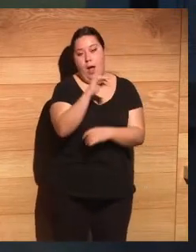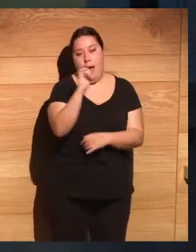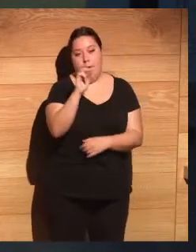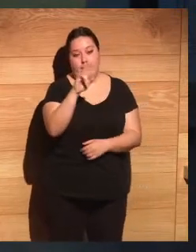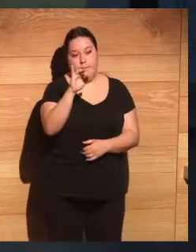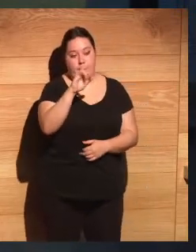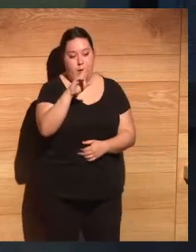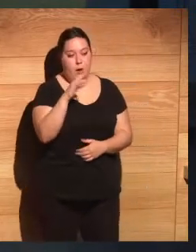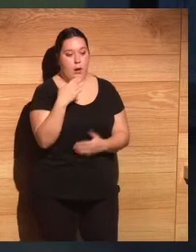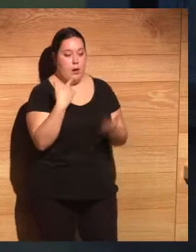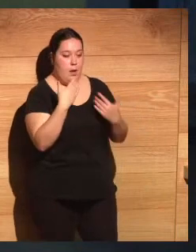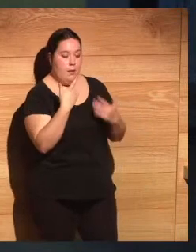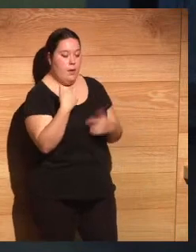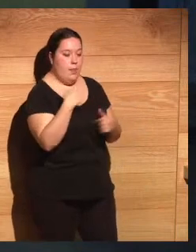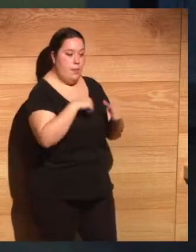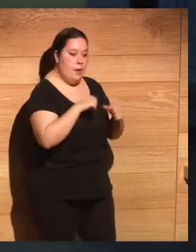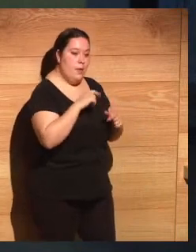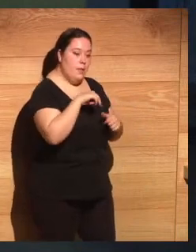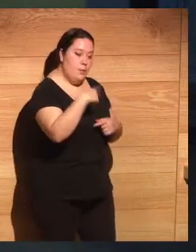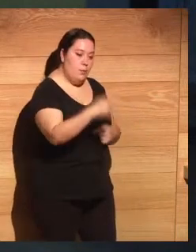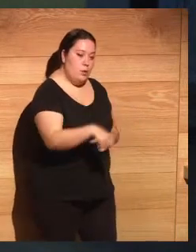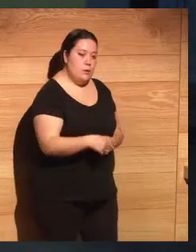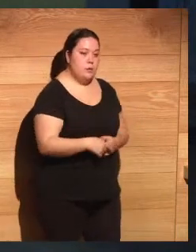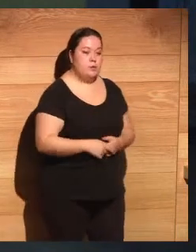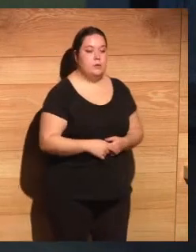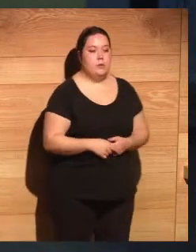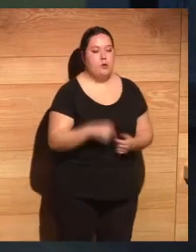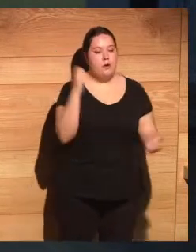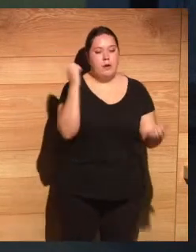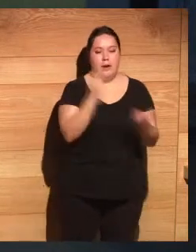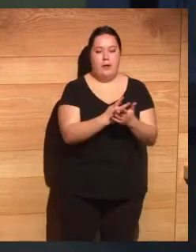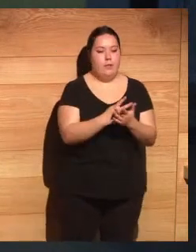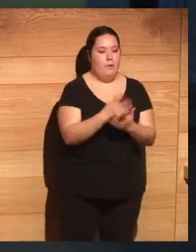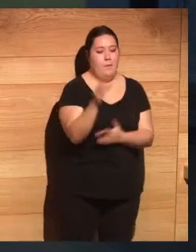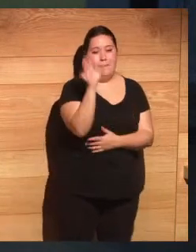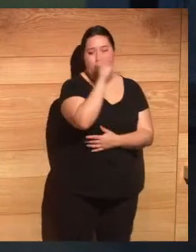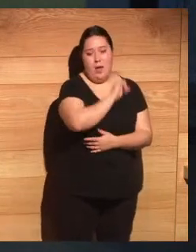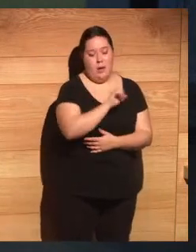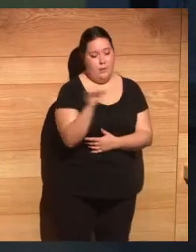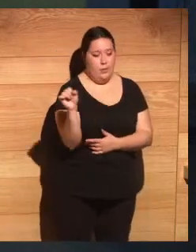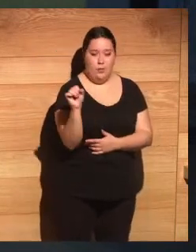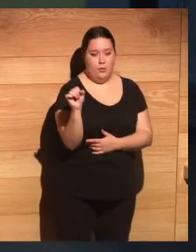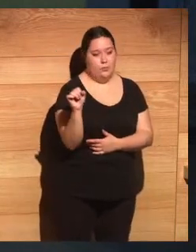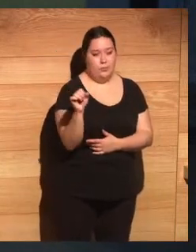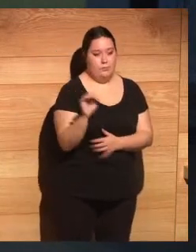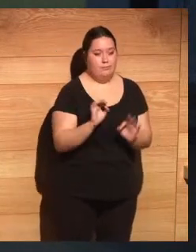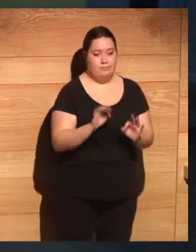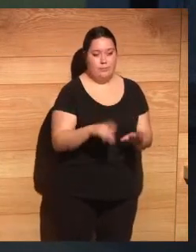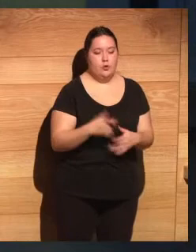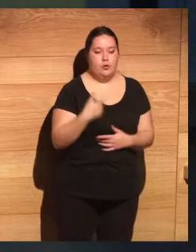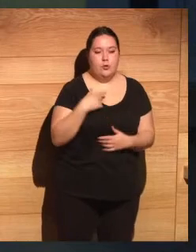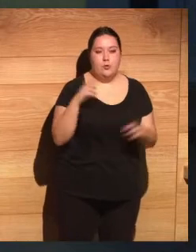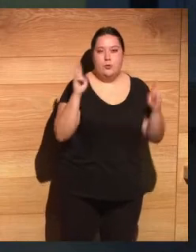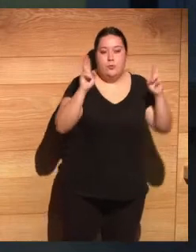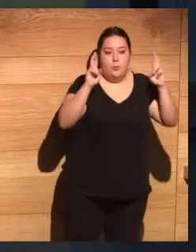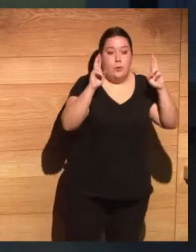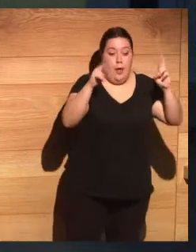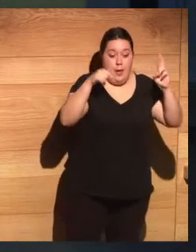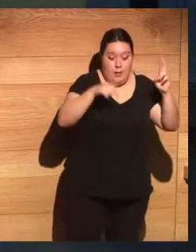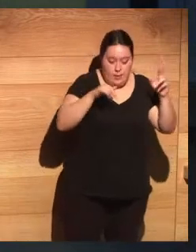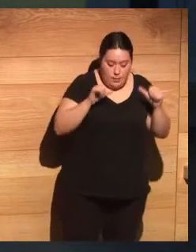normas laborales. Un reto fantástico, fantástico, y yo creo que, en fin, esperemos que desde